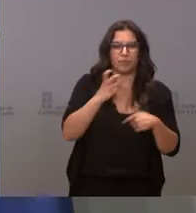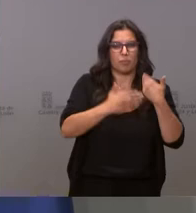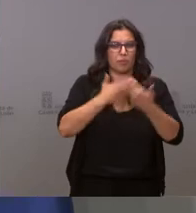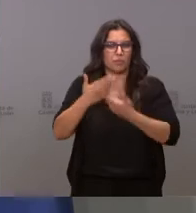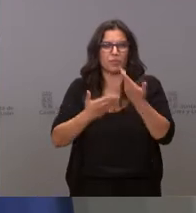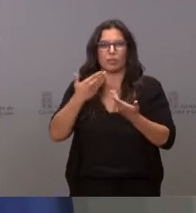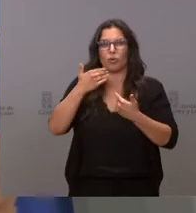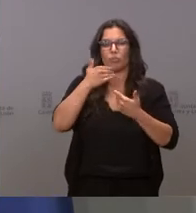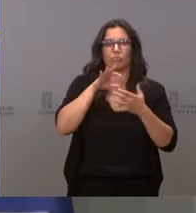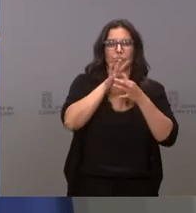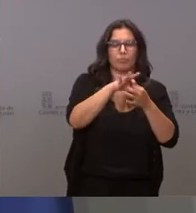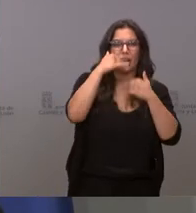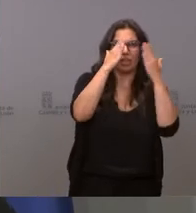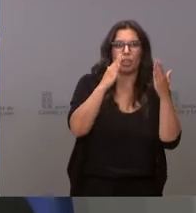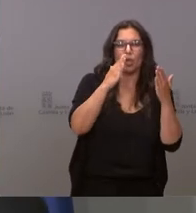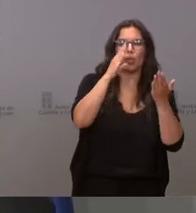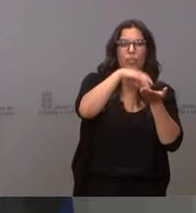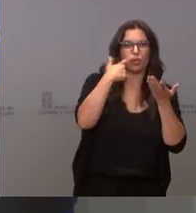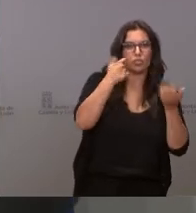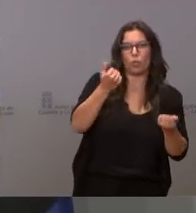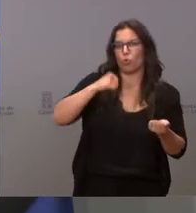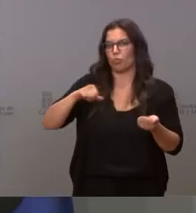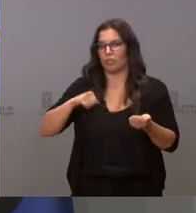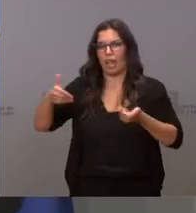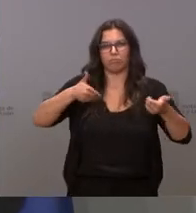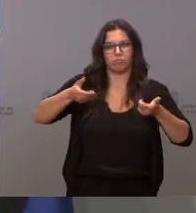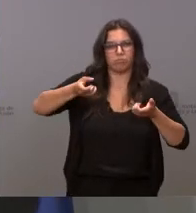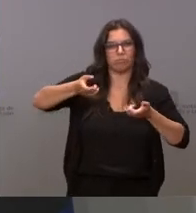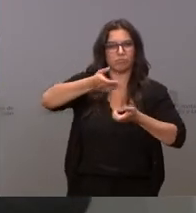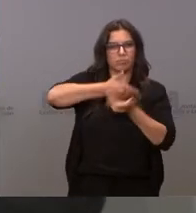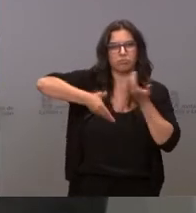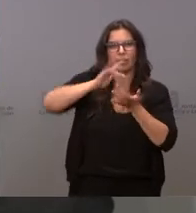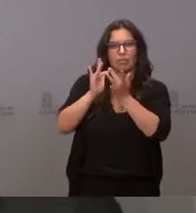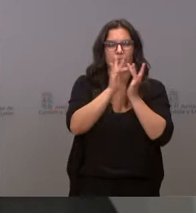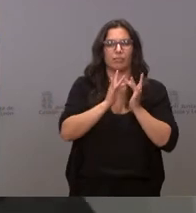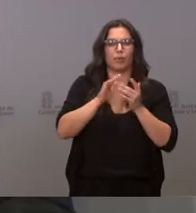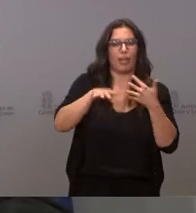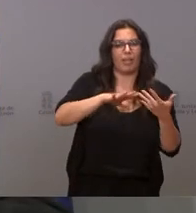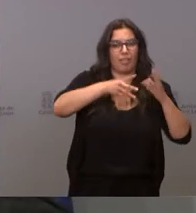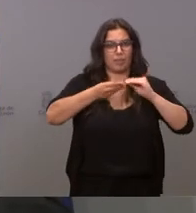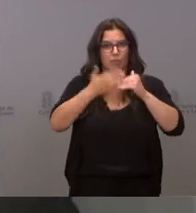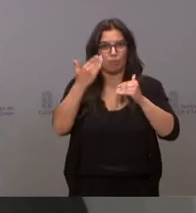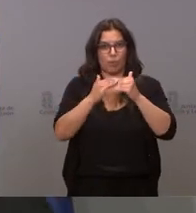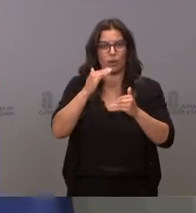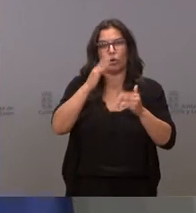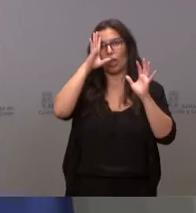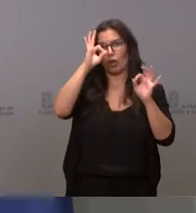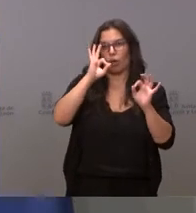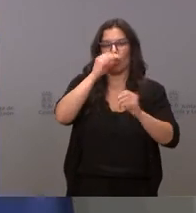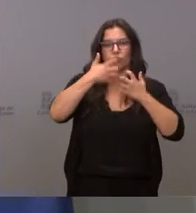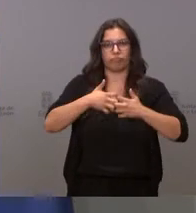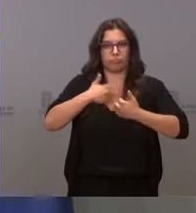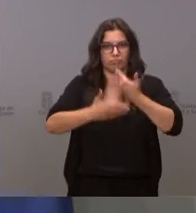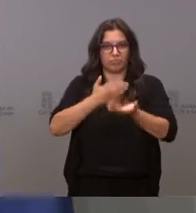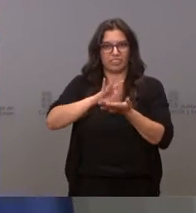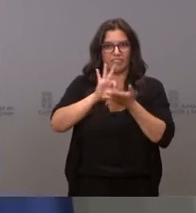primaria o atención hospitalaria. En definitiva, modernizar y racionalizar la gestión de nuestros servicios de laboratorio.